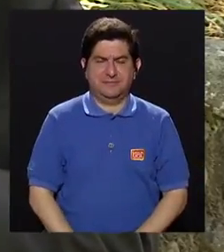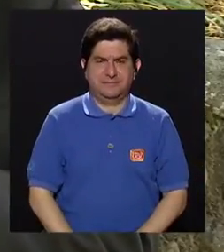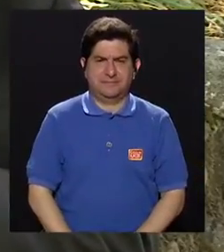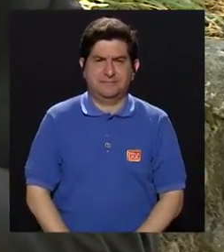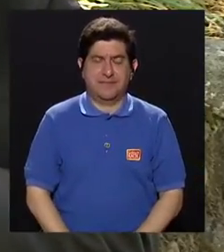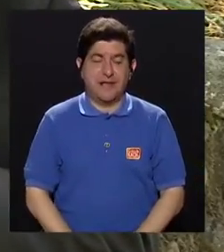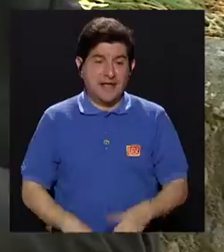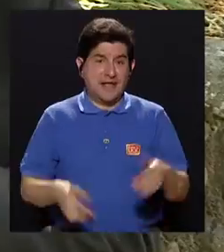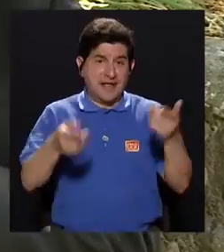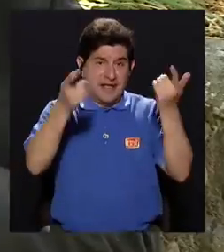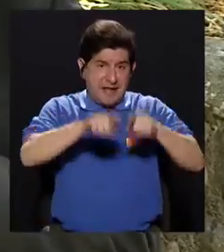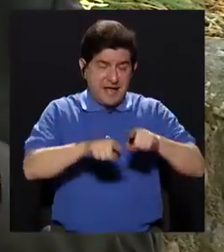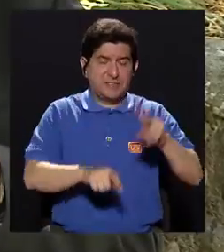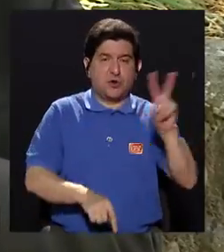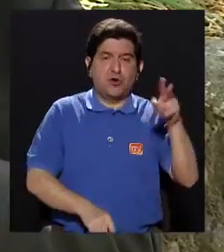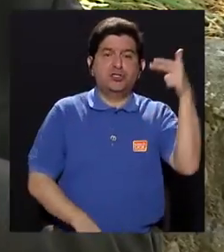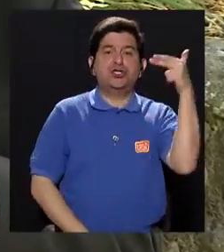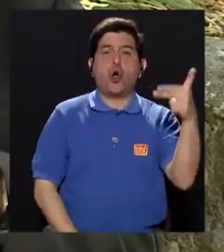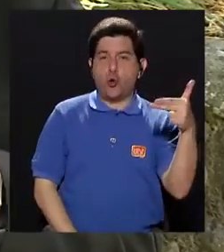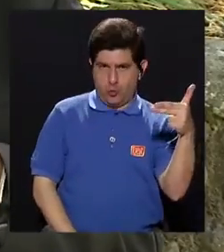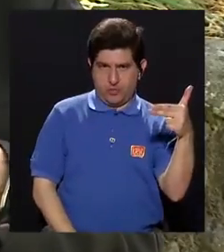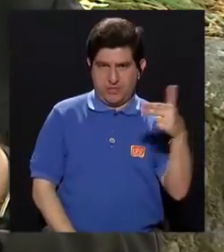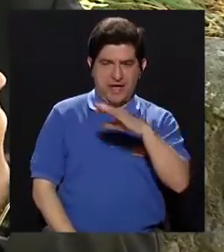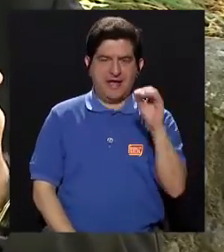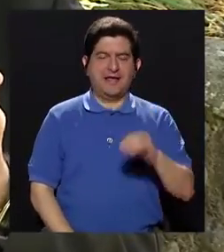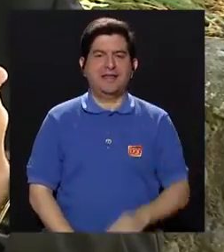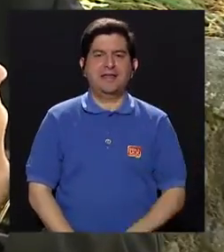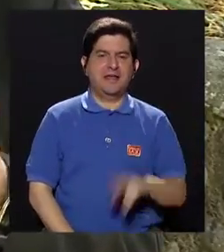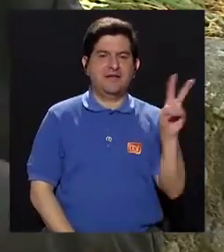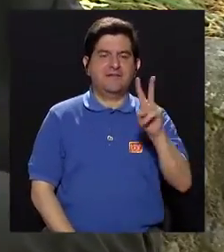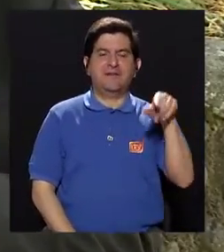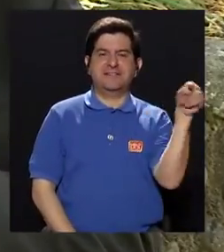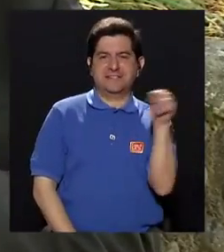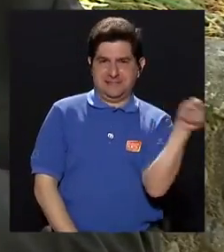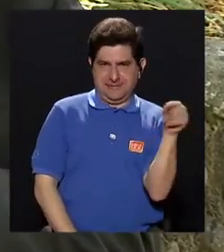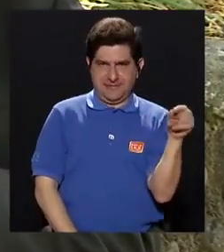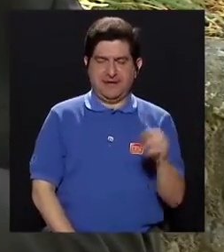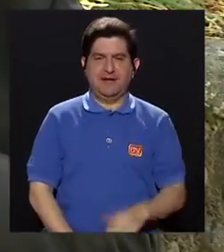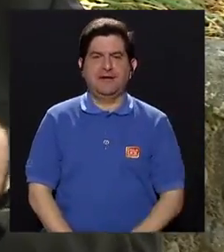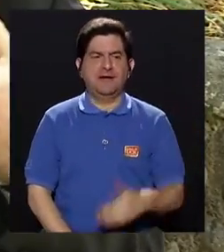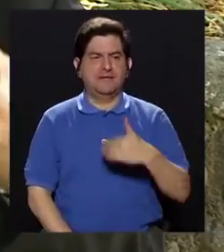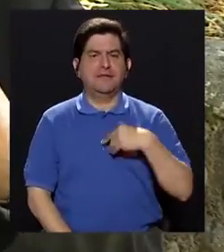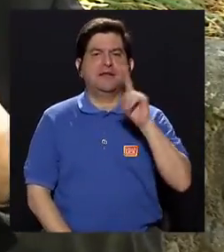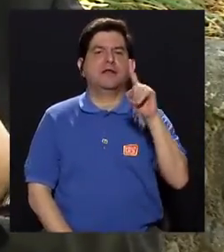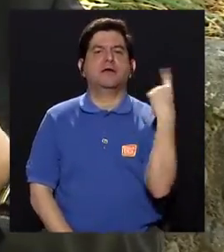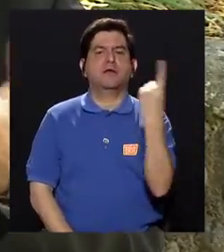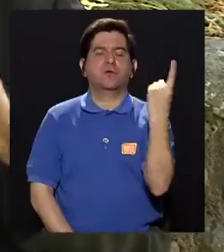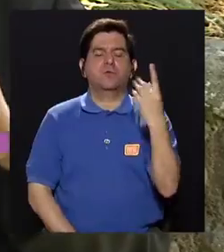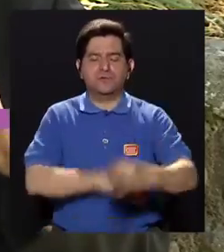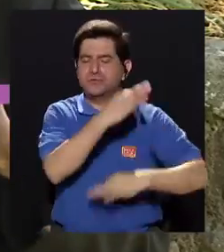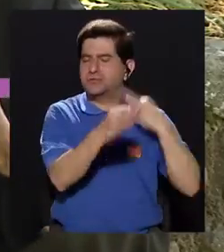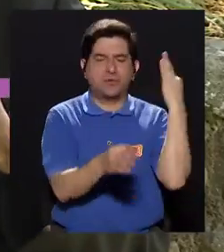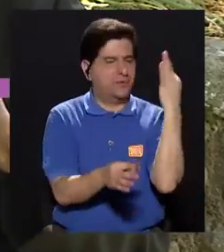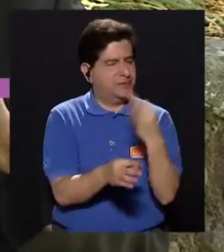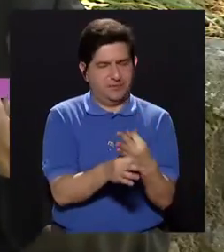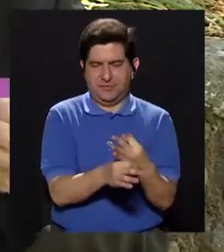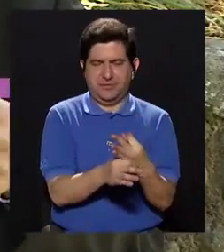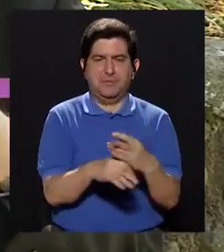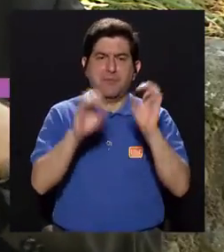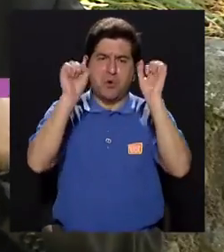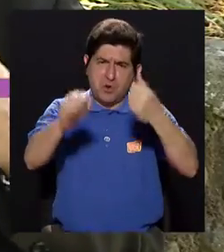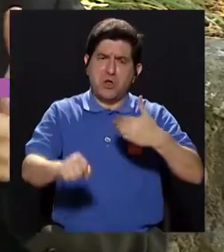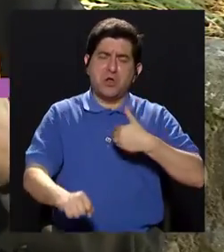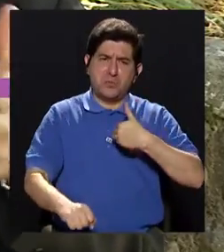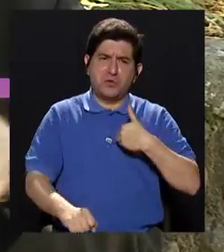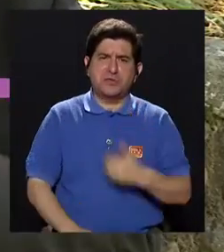muerte. En el caso del chikungunya y en el caso del zika, lo que tenemos es un solo serotipo, por así decirlo,